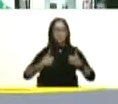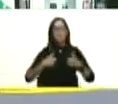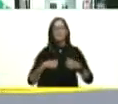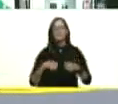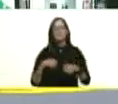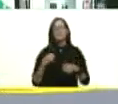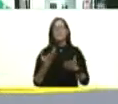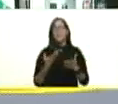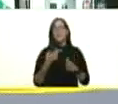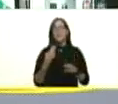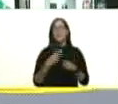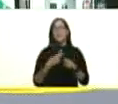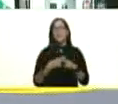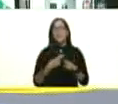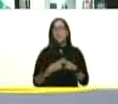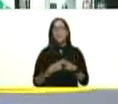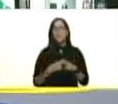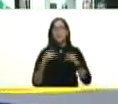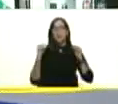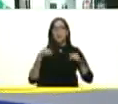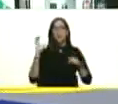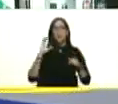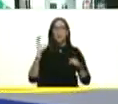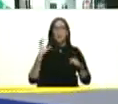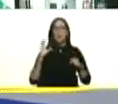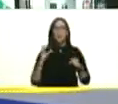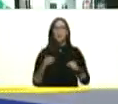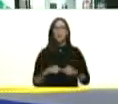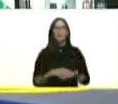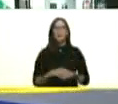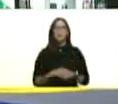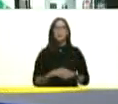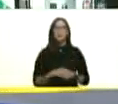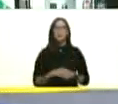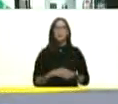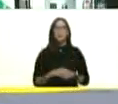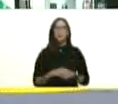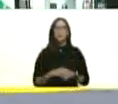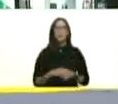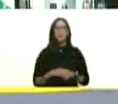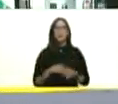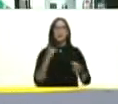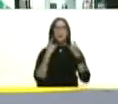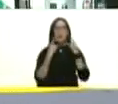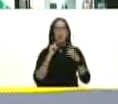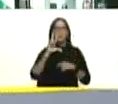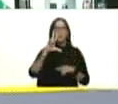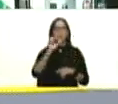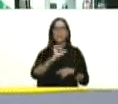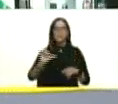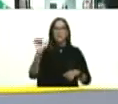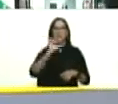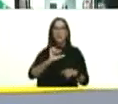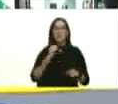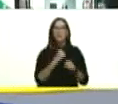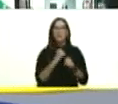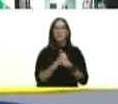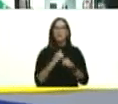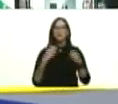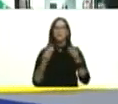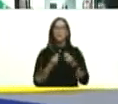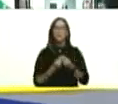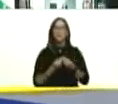estado aquí en Caracas nos activamos hace unas tres semanas y hemos trabajado en conjunto bien